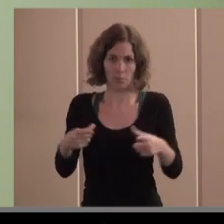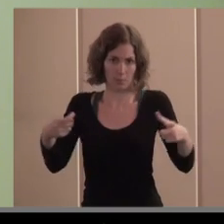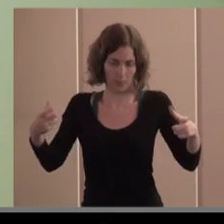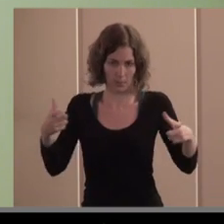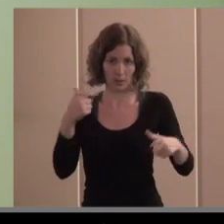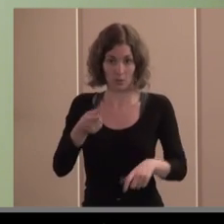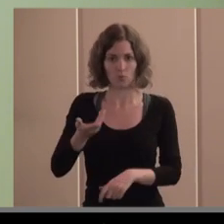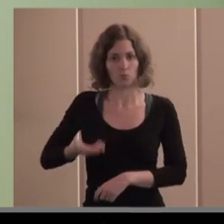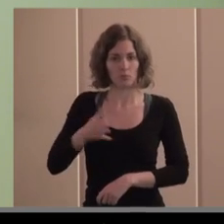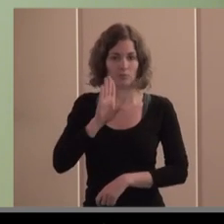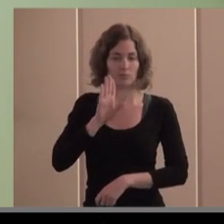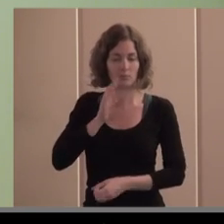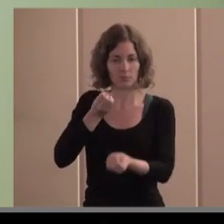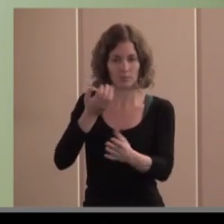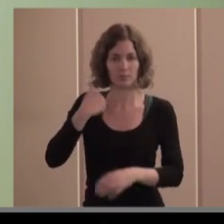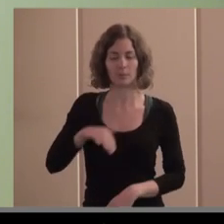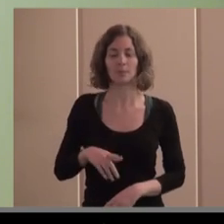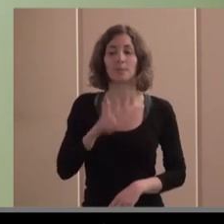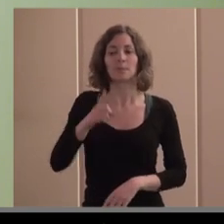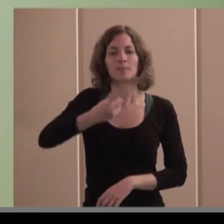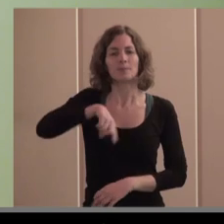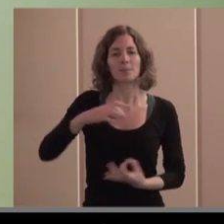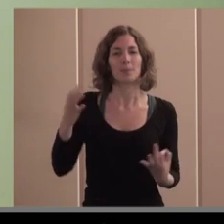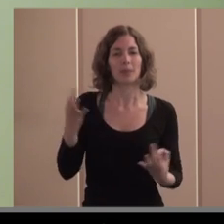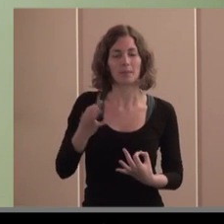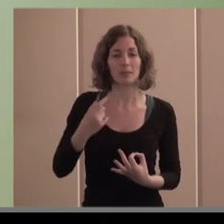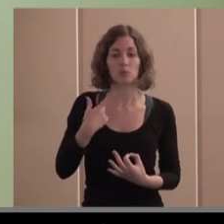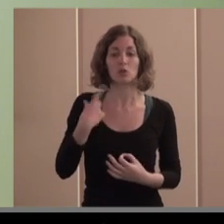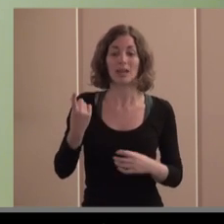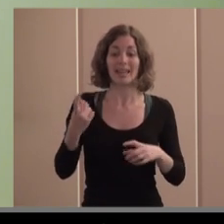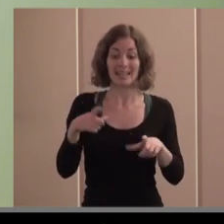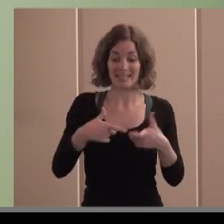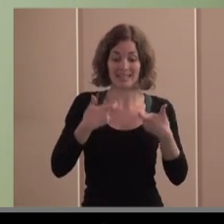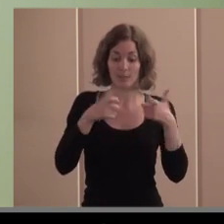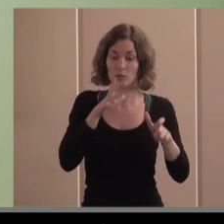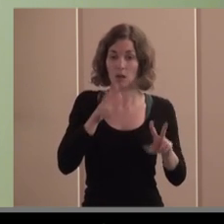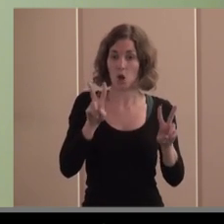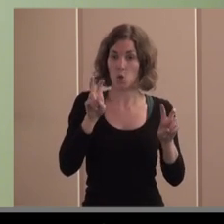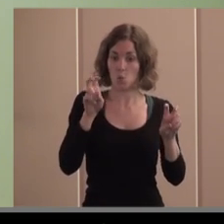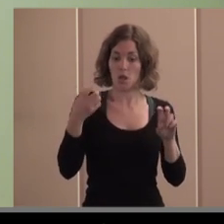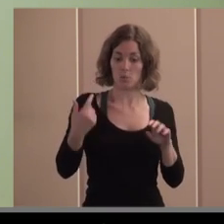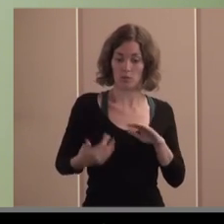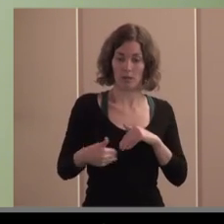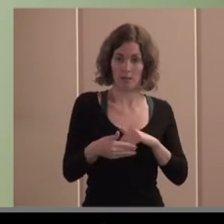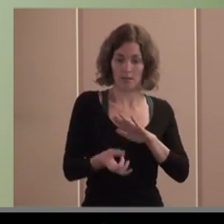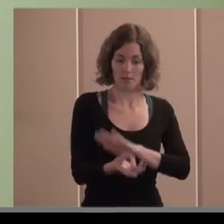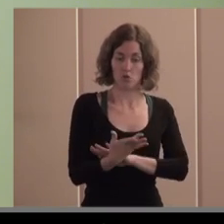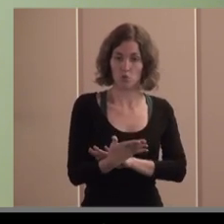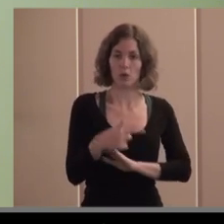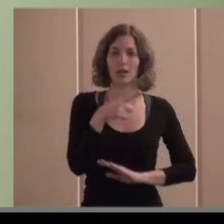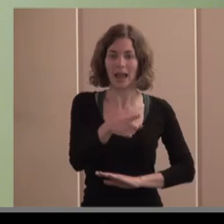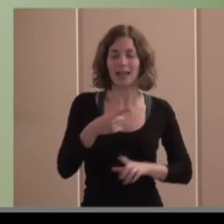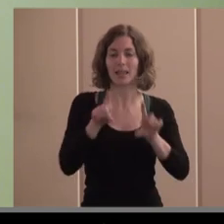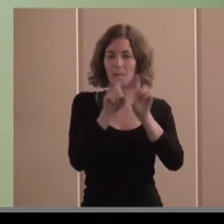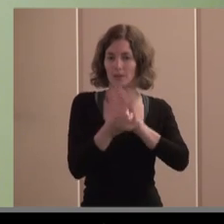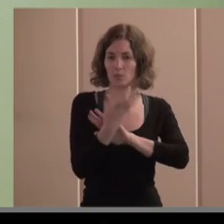tenemos que ser capaces de potenciar y crear empresas en sectores emergentes porque los hay está el sector de las personas a la dependencia